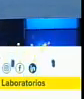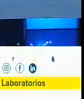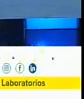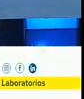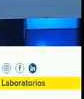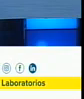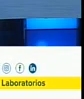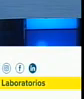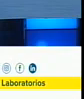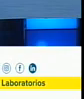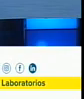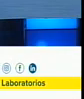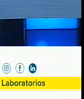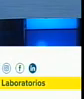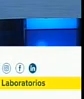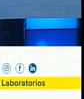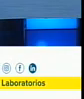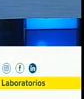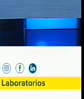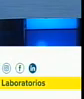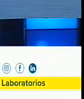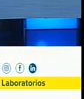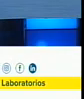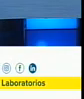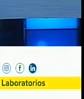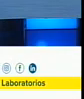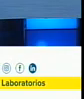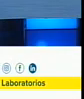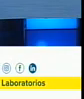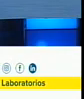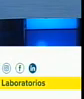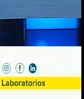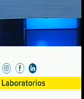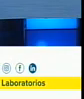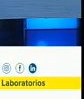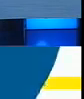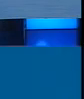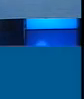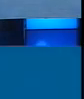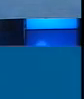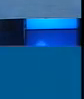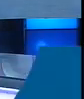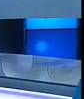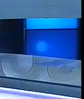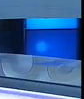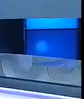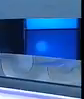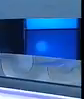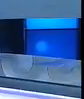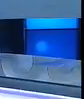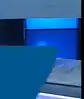gran esfuerzo que estas mujeres deben realizar para cumplir con su importante labor para ayudar a otros